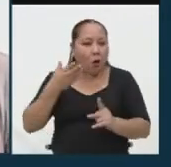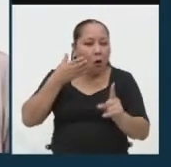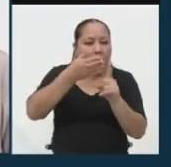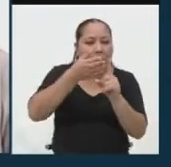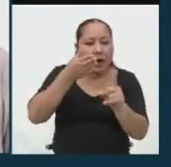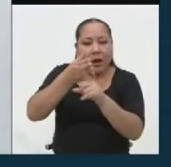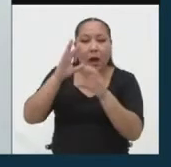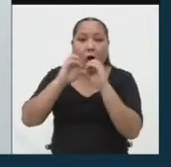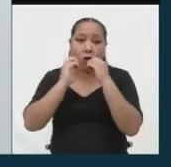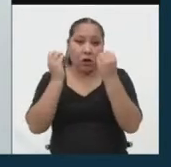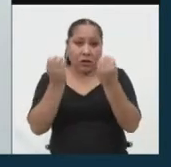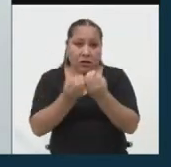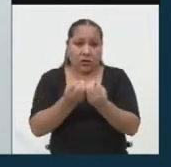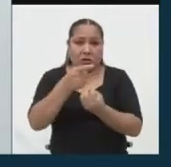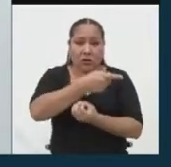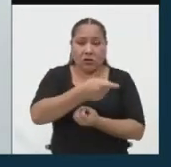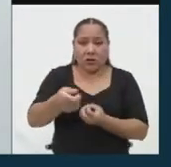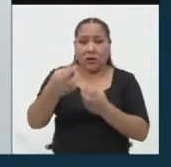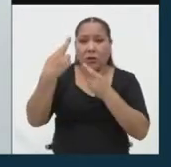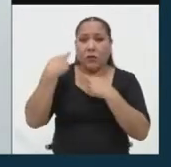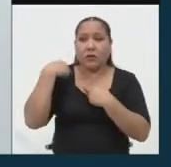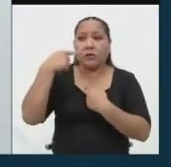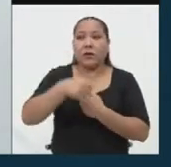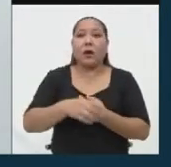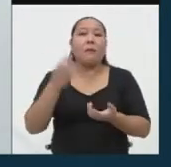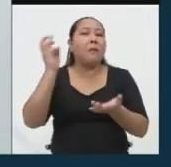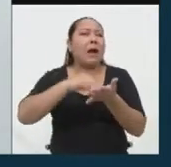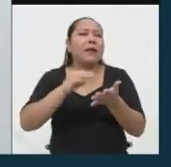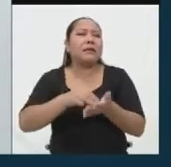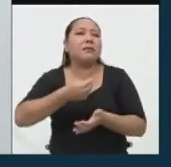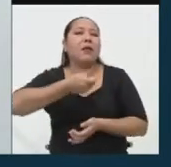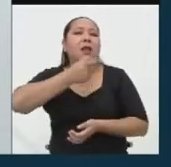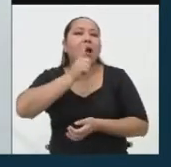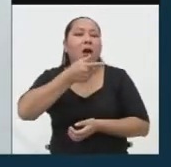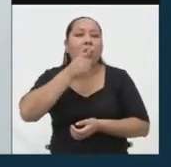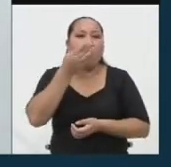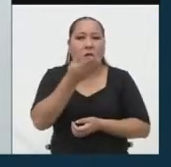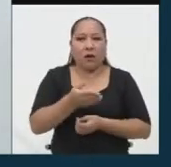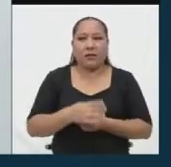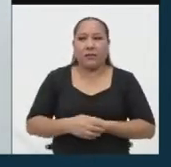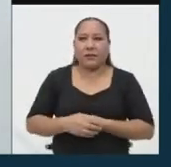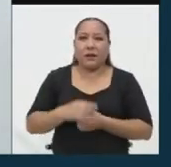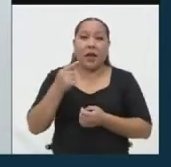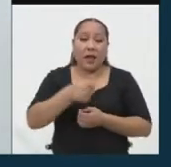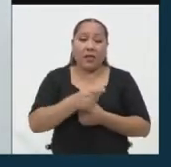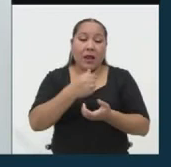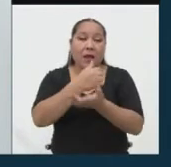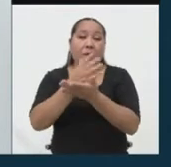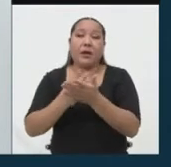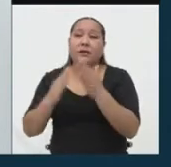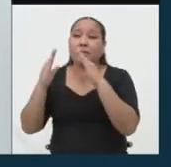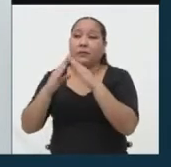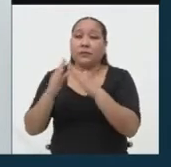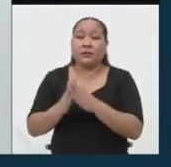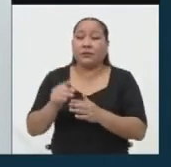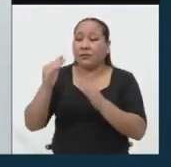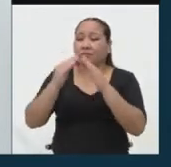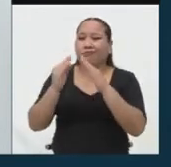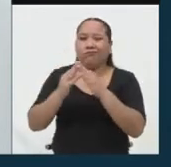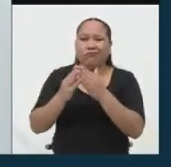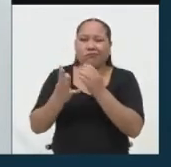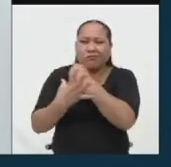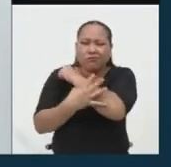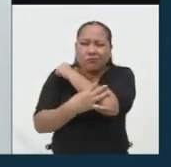correspondientes, sobre todo en el área de agua, sobre todo en el área de vivienda. Hay viviendas muy precarias.